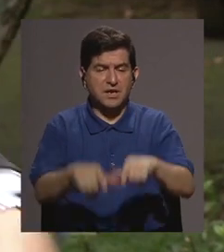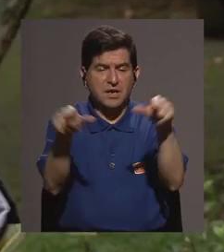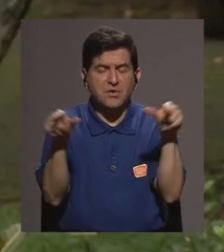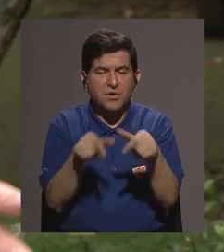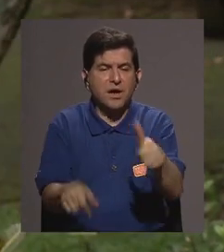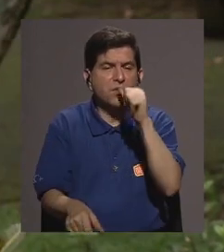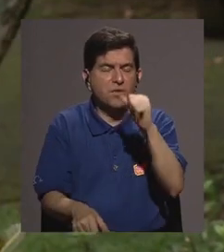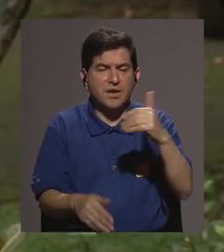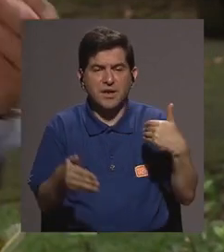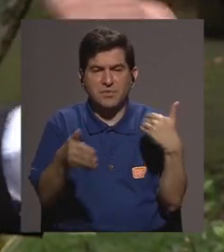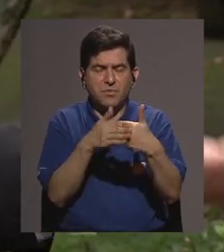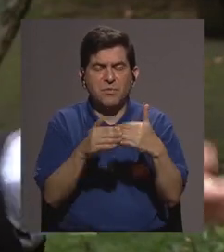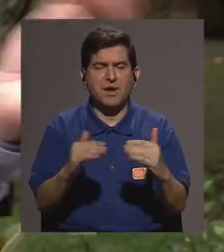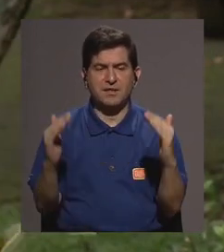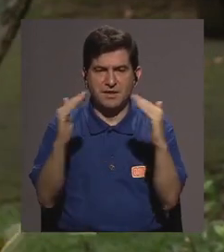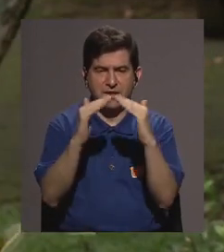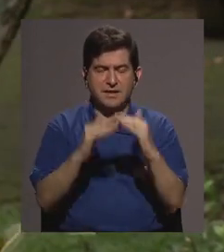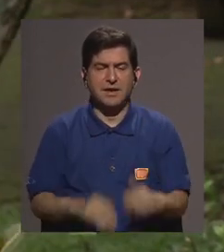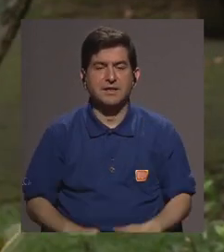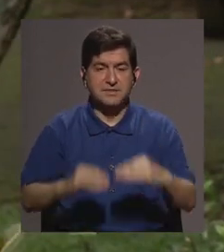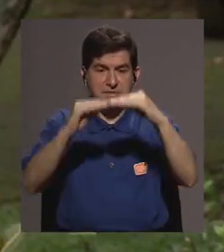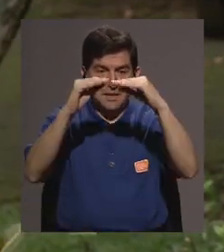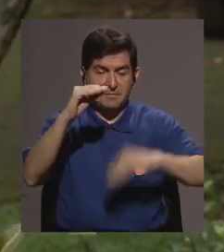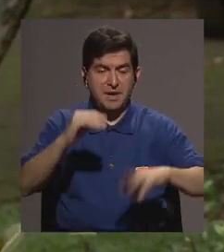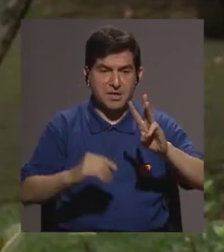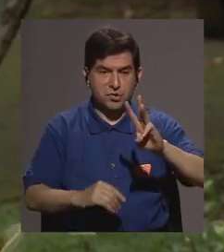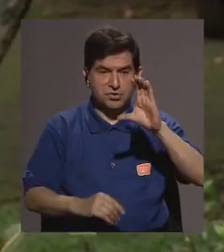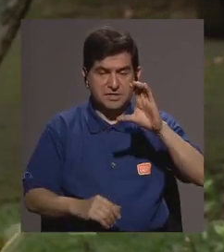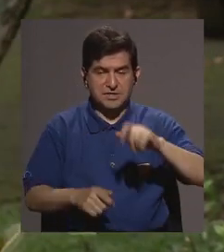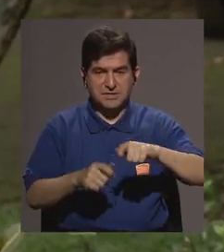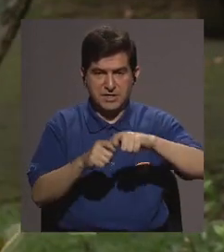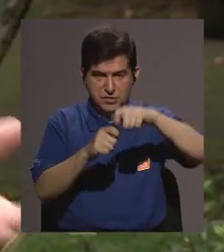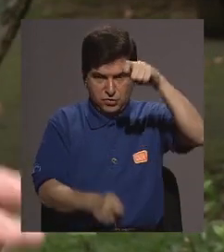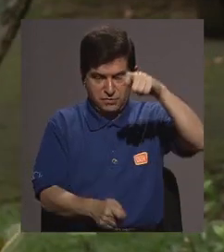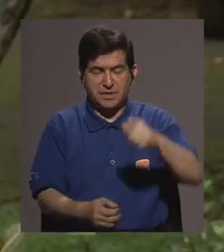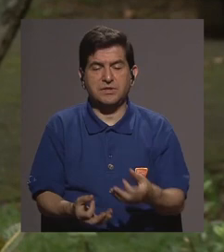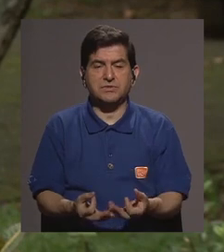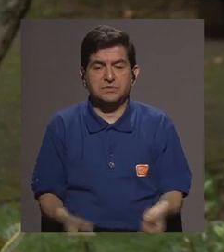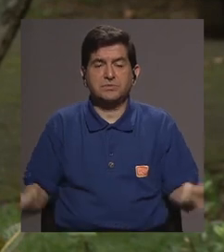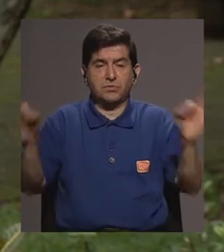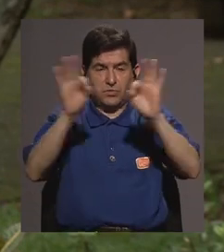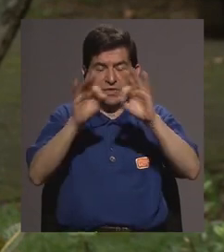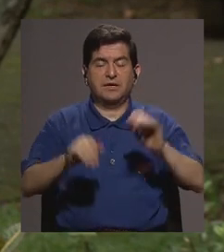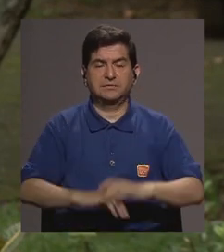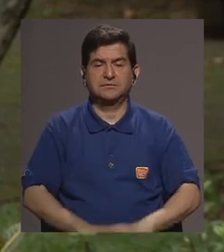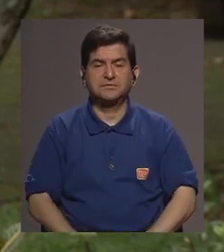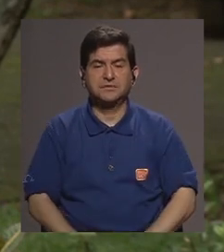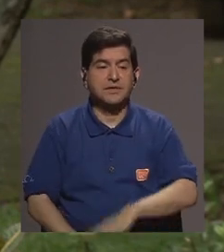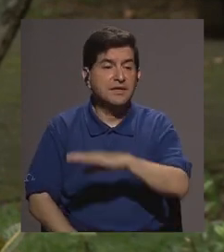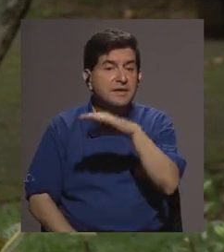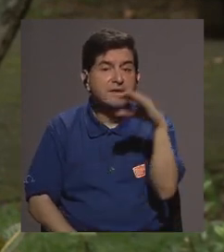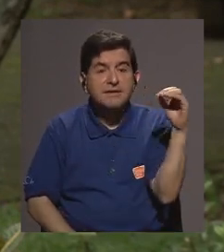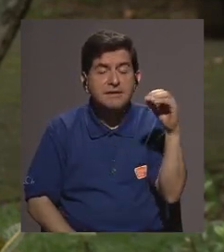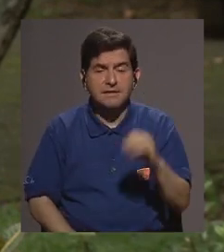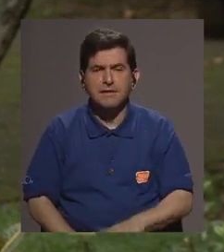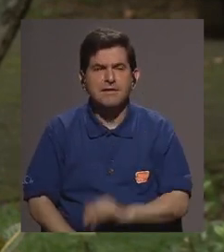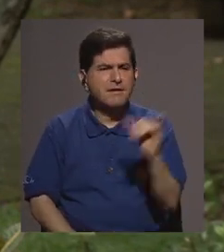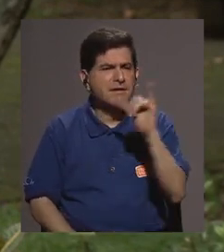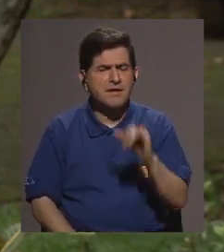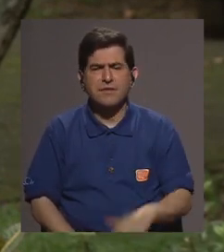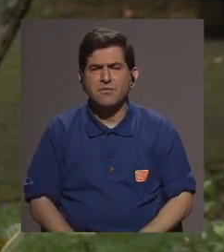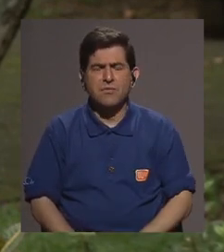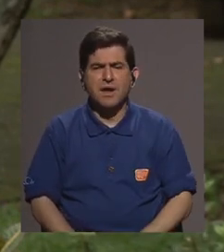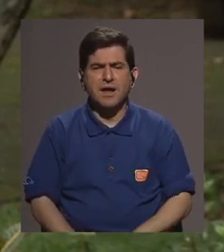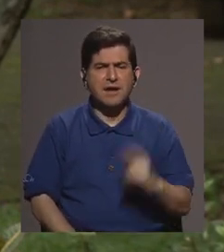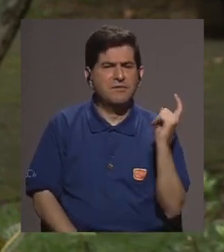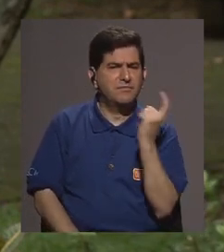agua cerca de la casa sobre todo en zonas por debajo de los 600 metros bajo nivel del mar sobre nivel del mar perdón y también usar